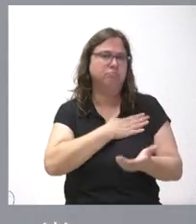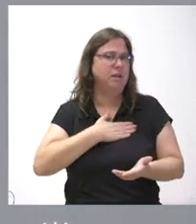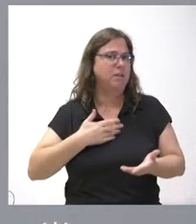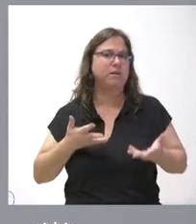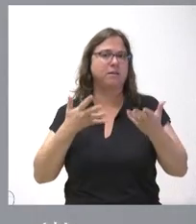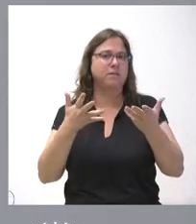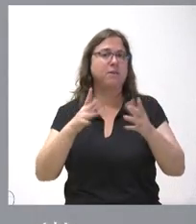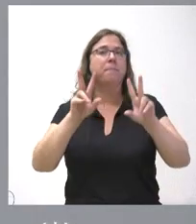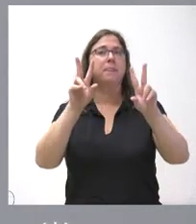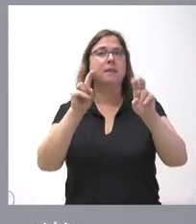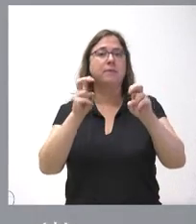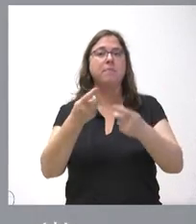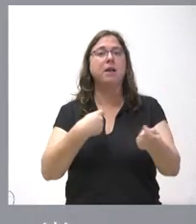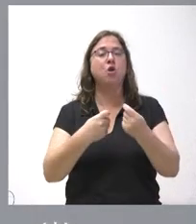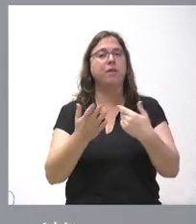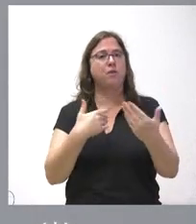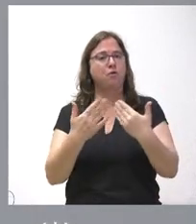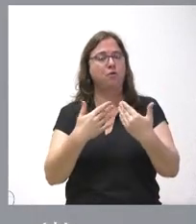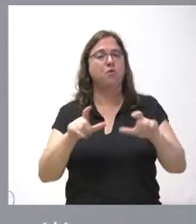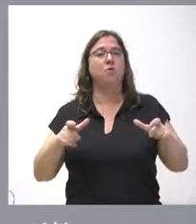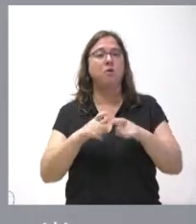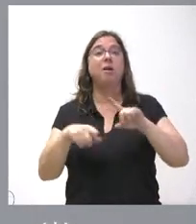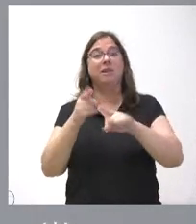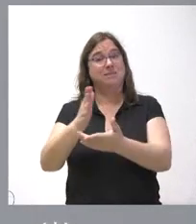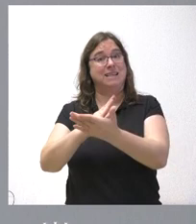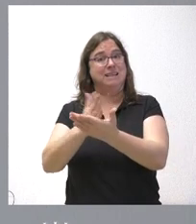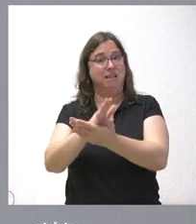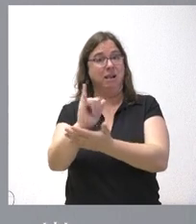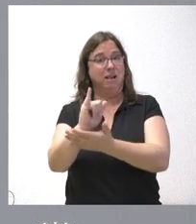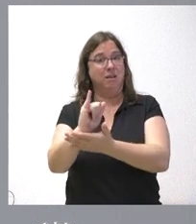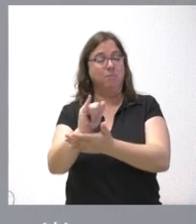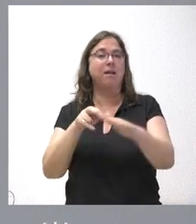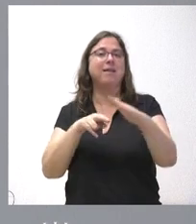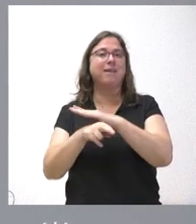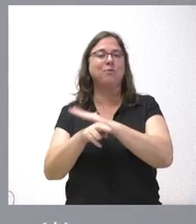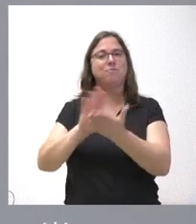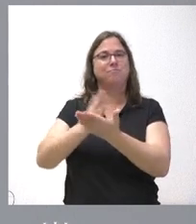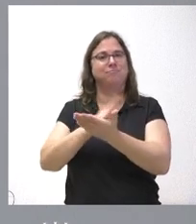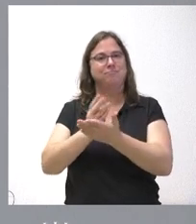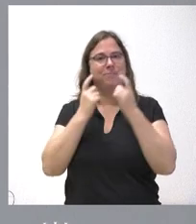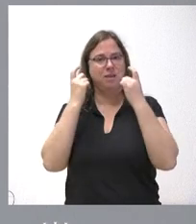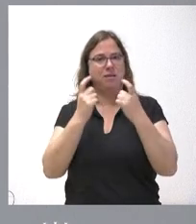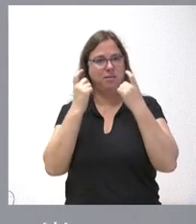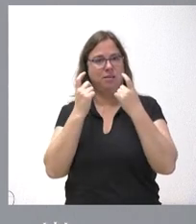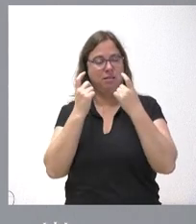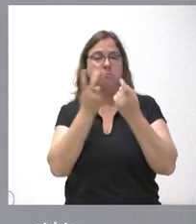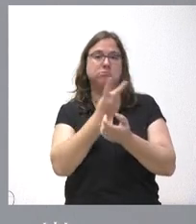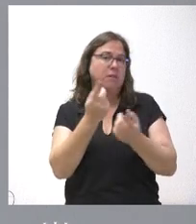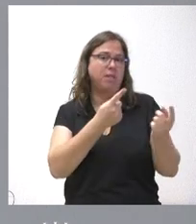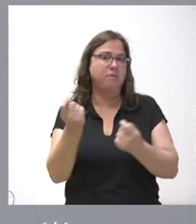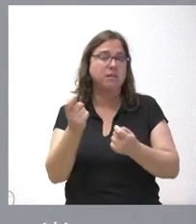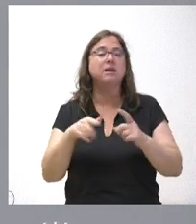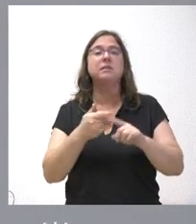tanto en lo que tiene que ver con la negociación colectiva, y ahí está el SERLA como instrumento para intentar la mediación en la parte que fuera necesaria, y,